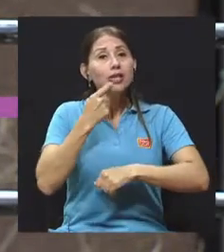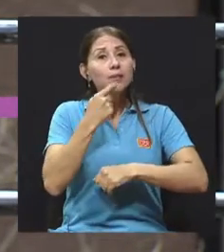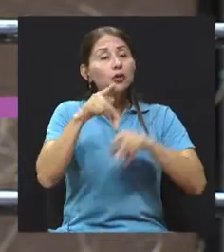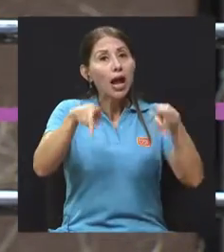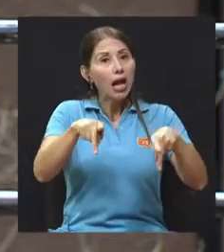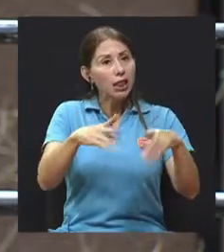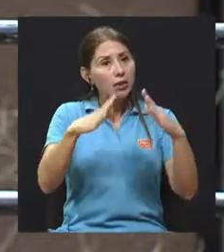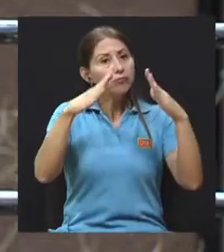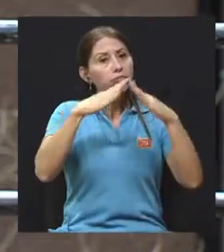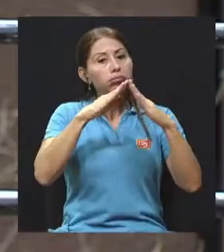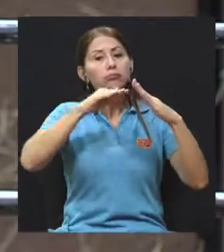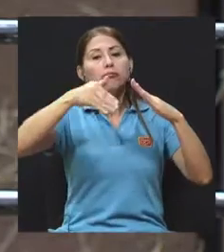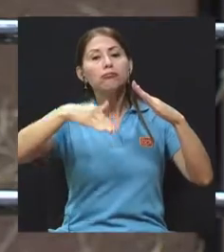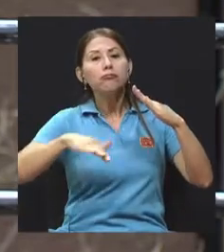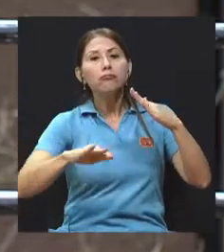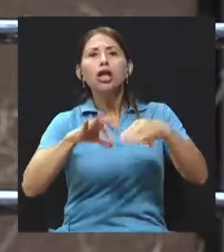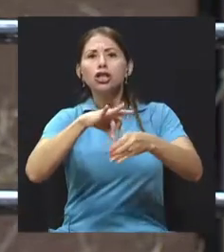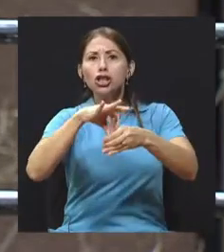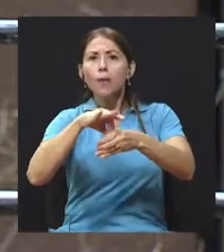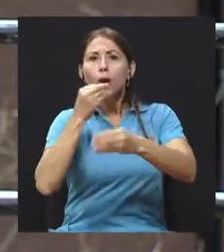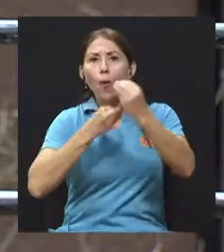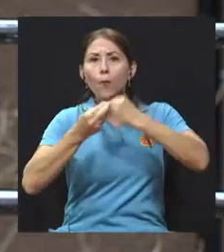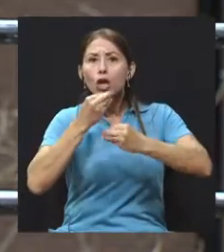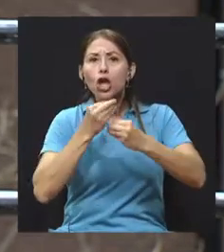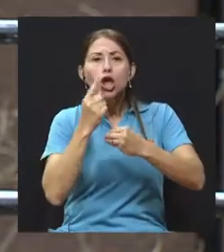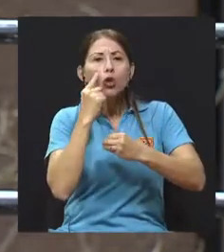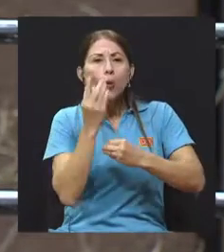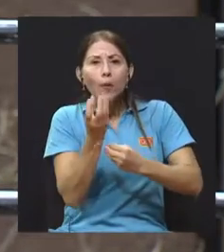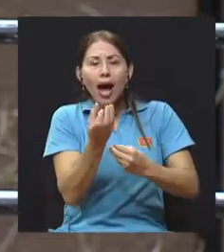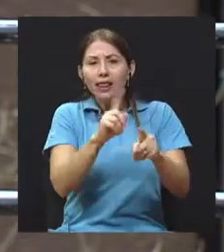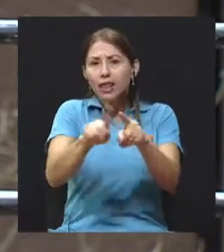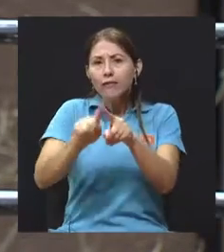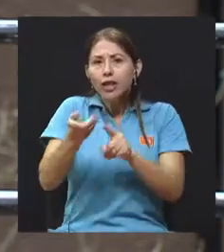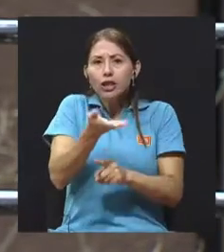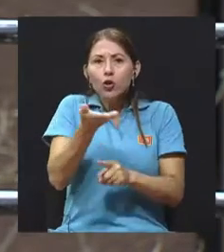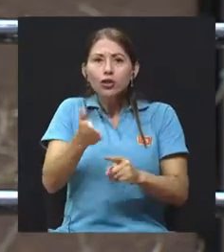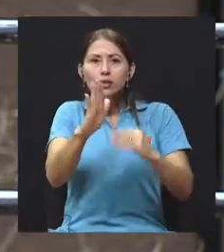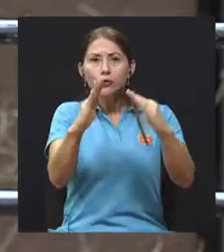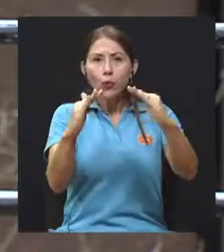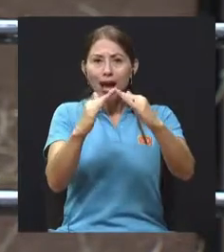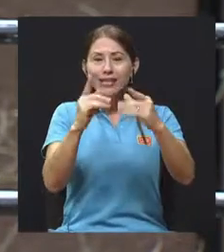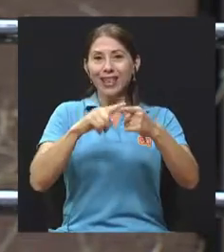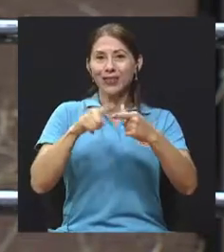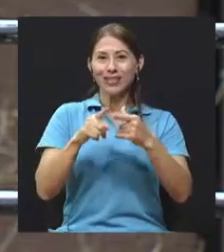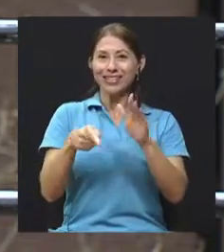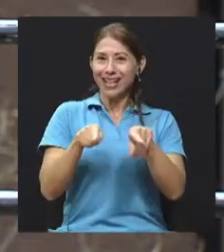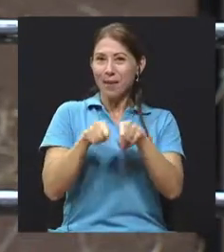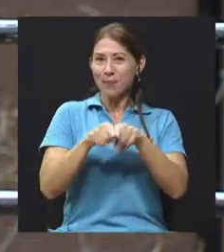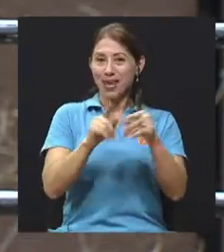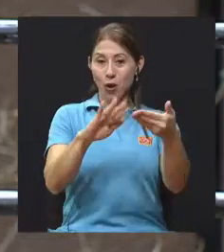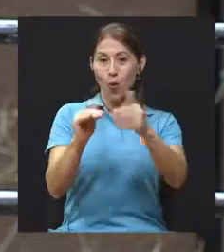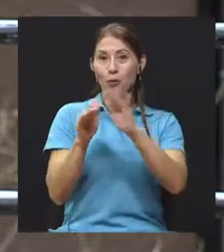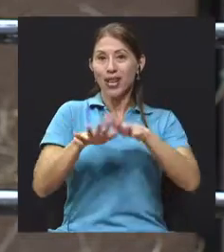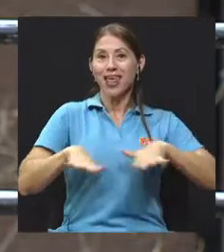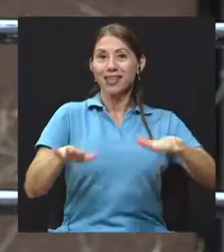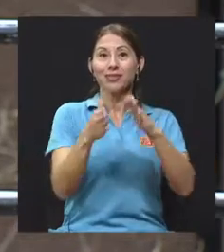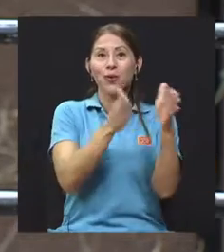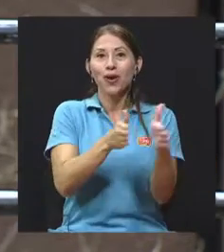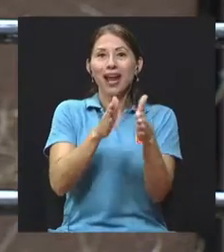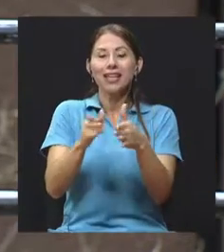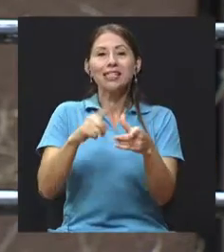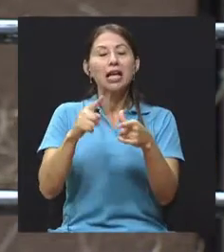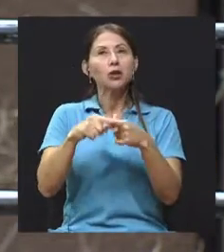y empezar a sembrar comida y una matita de tomate y eso. Y las comunidades se organizan y hacen alguna área rural o urbana,